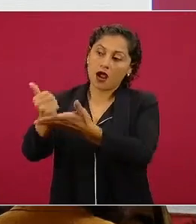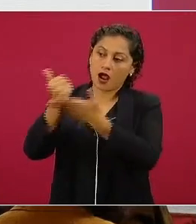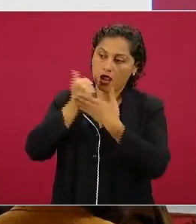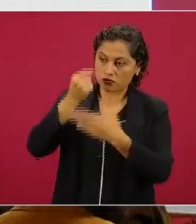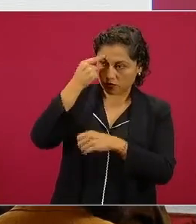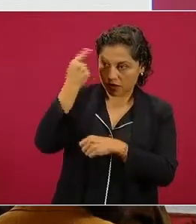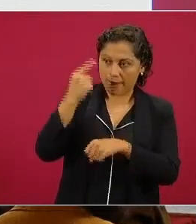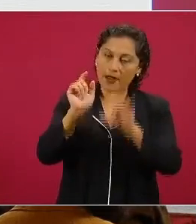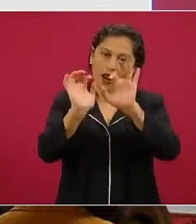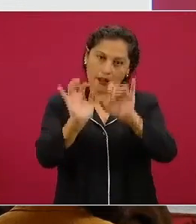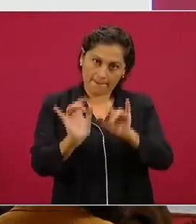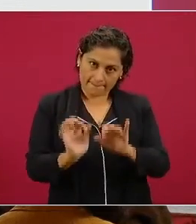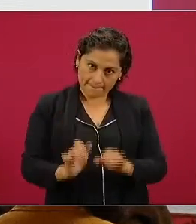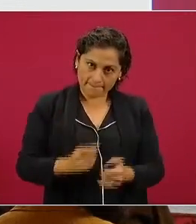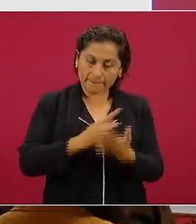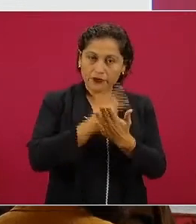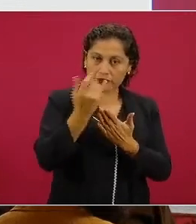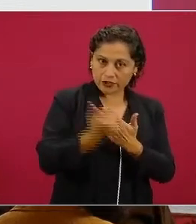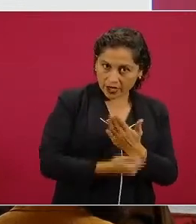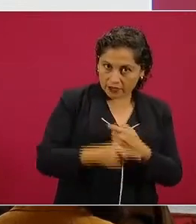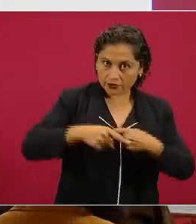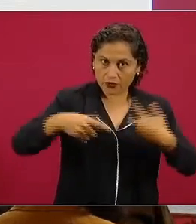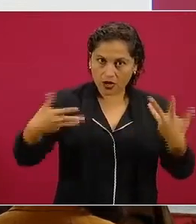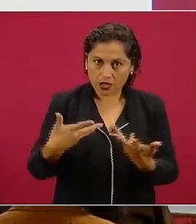desarrollo para los proyectos